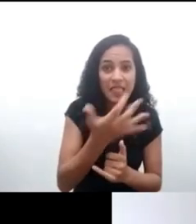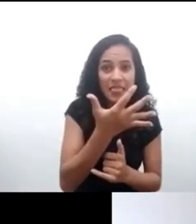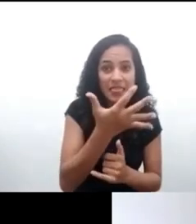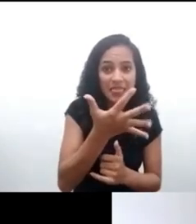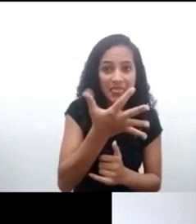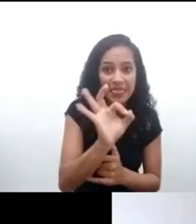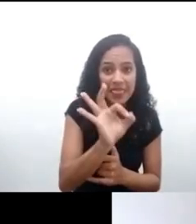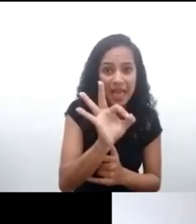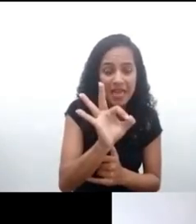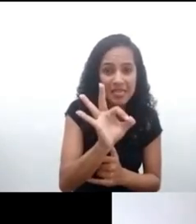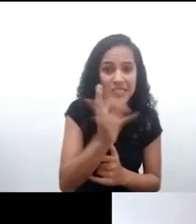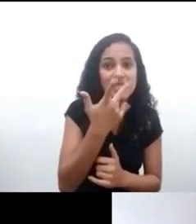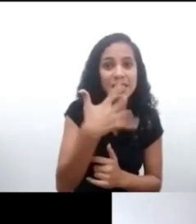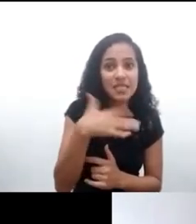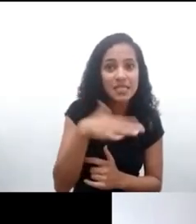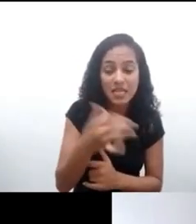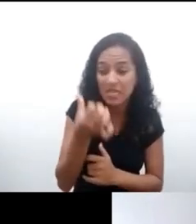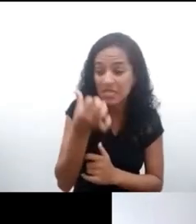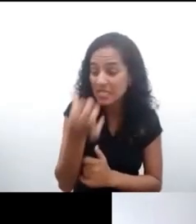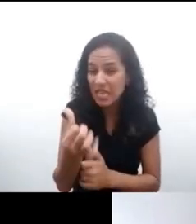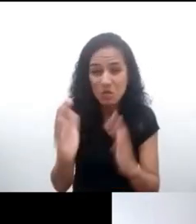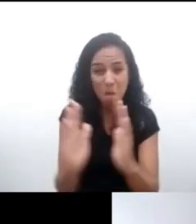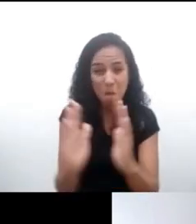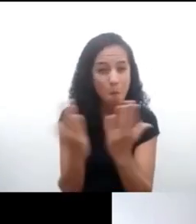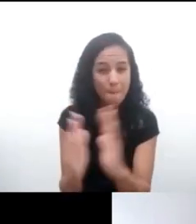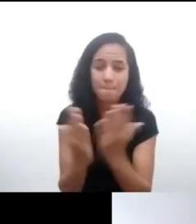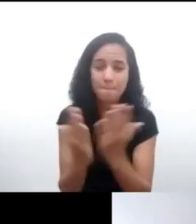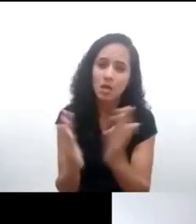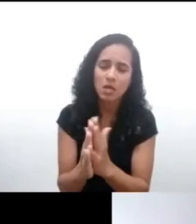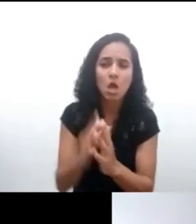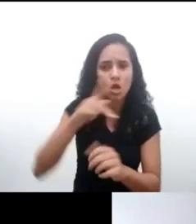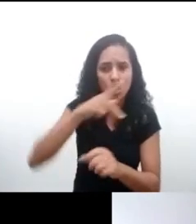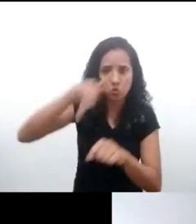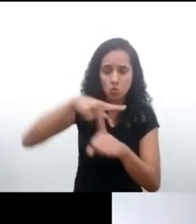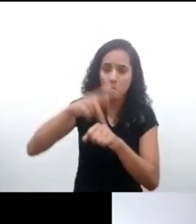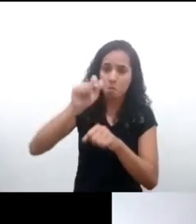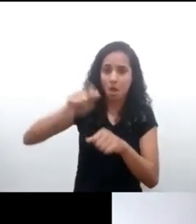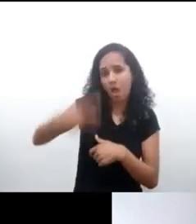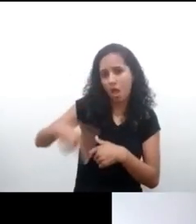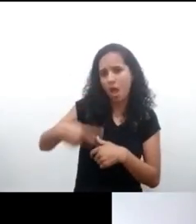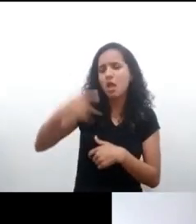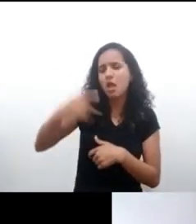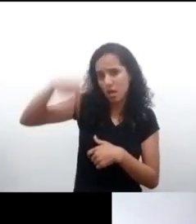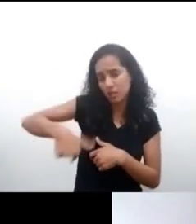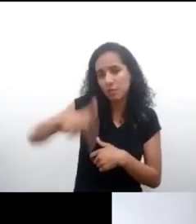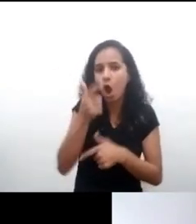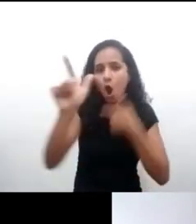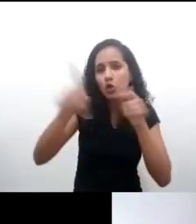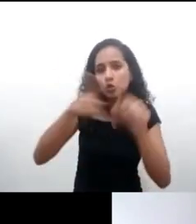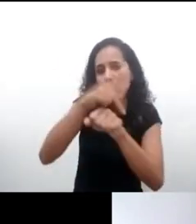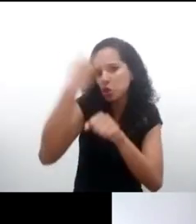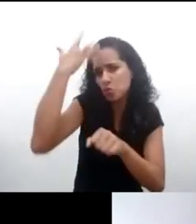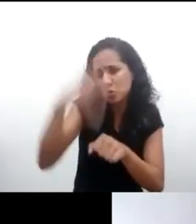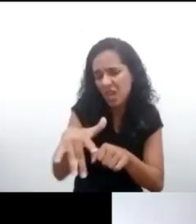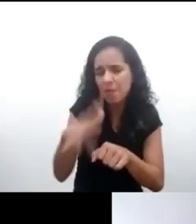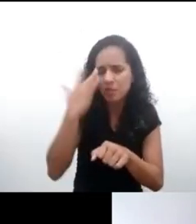reflejo en los demás países, pero no debe estar muy alejado. Entonces, desde ya, todo lo que se está hablando acá lo